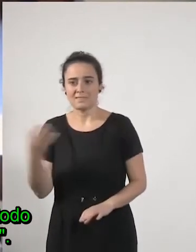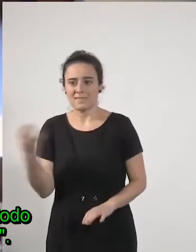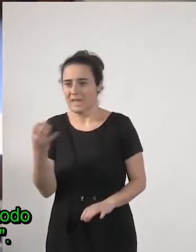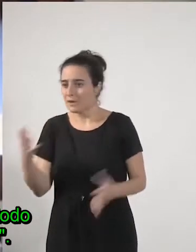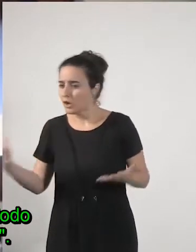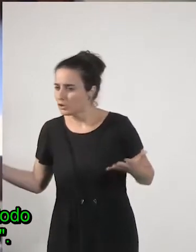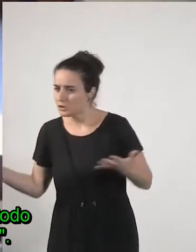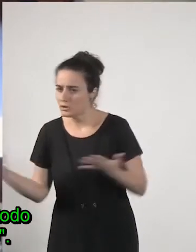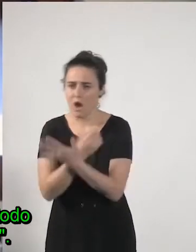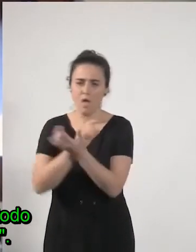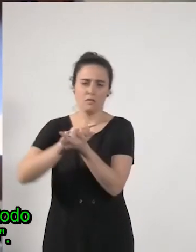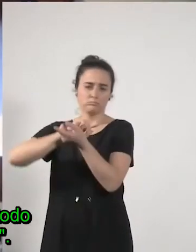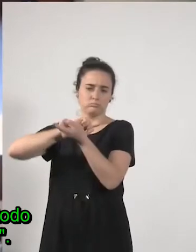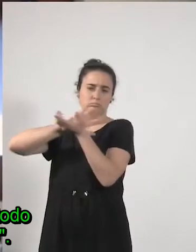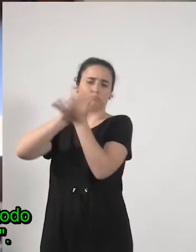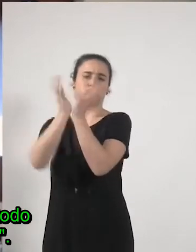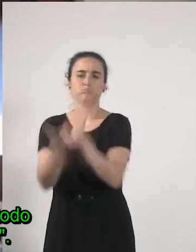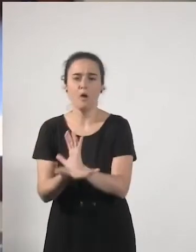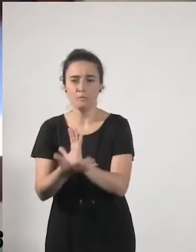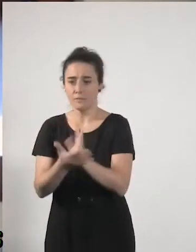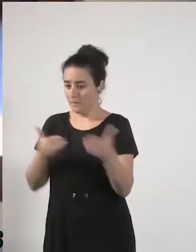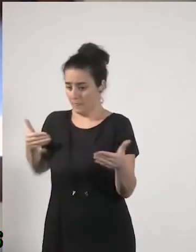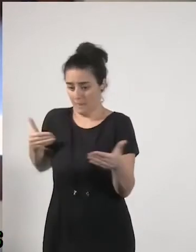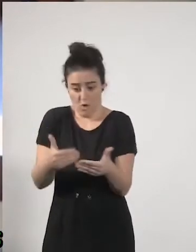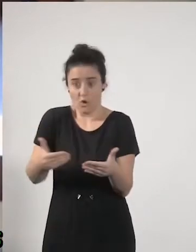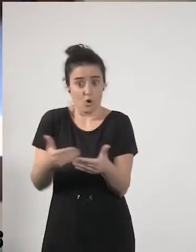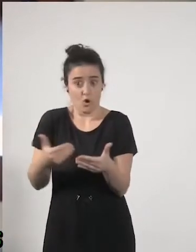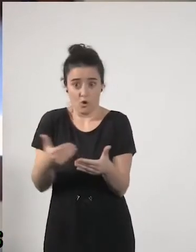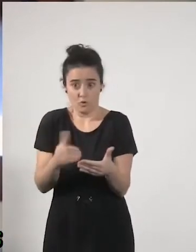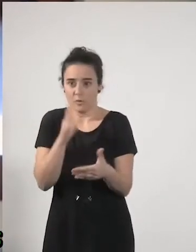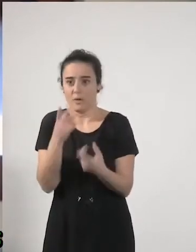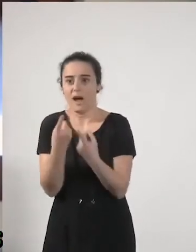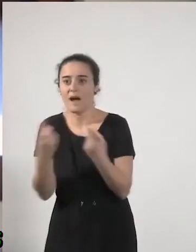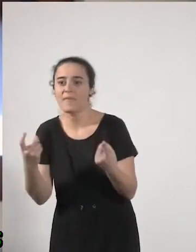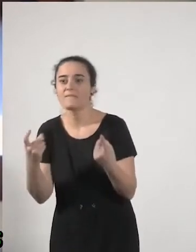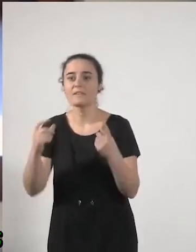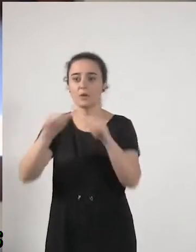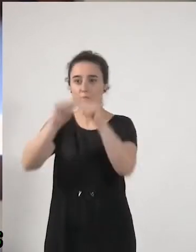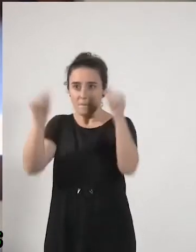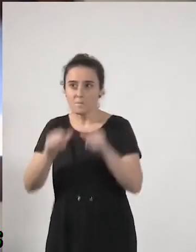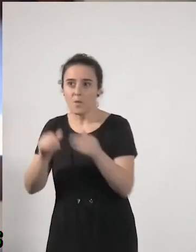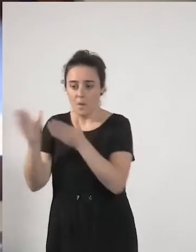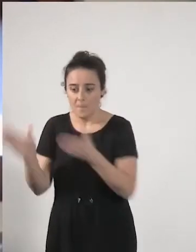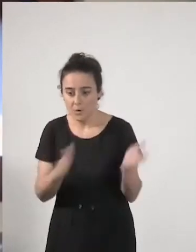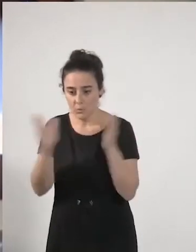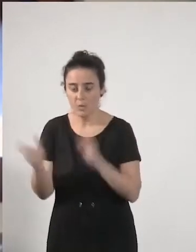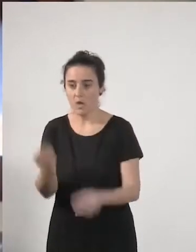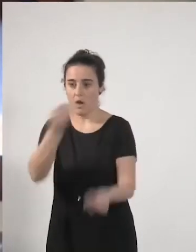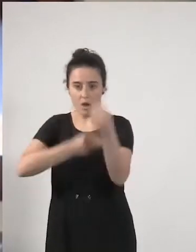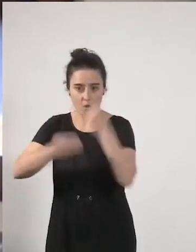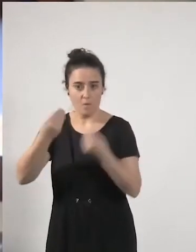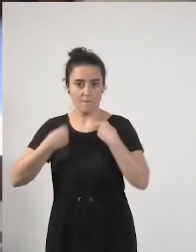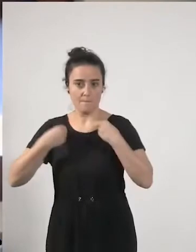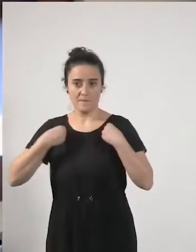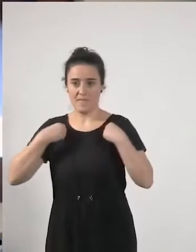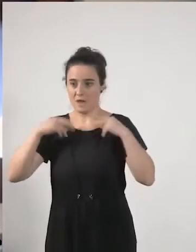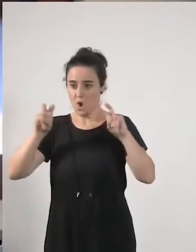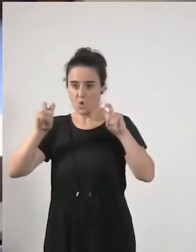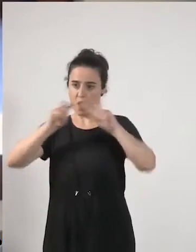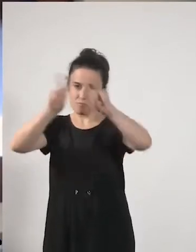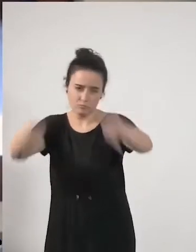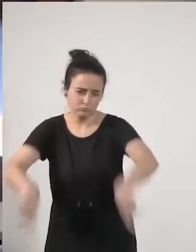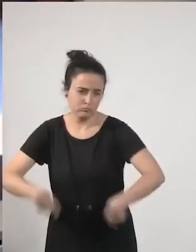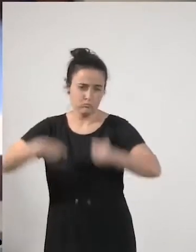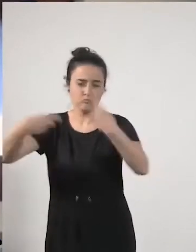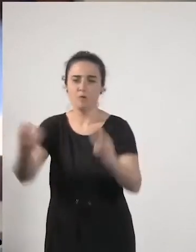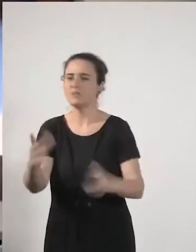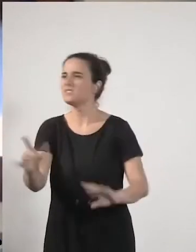todo y en muy corto espacio de tiempo hay que hacer otro modelo productivo de consumo de vida pero radicalmente nos decían